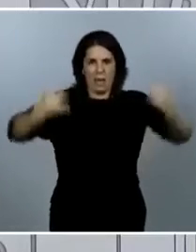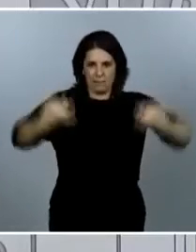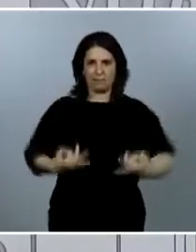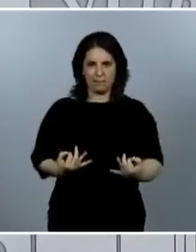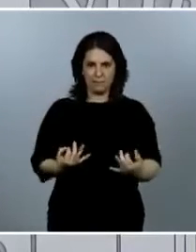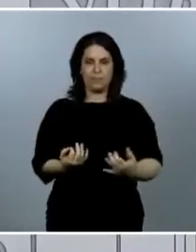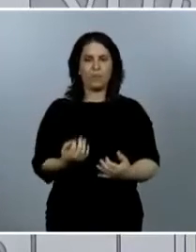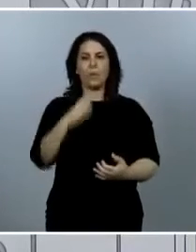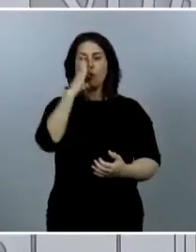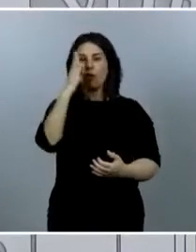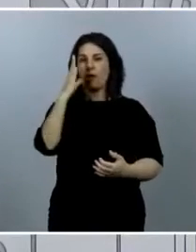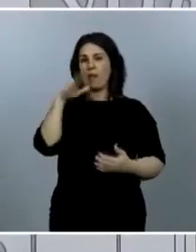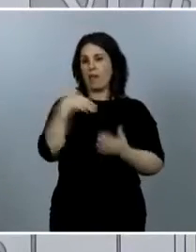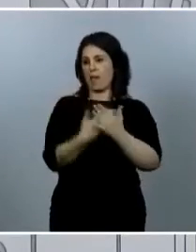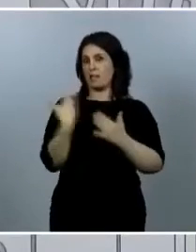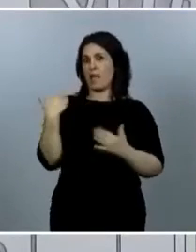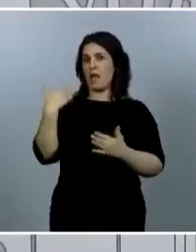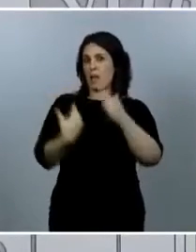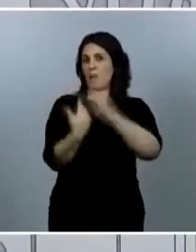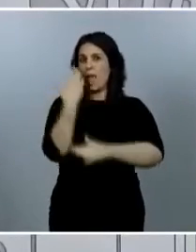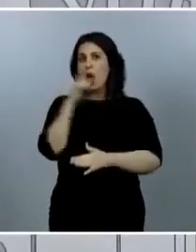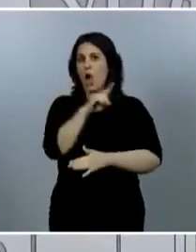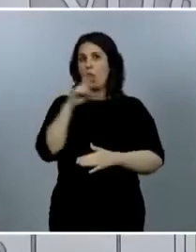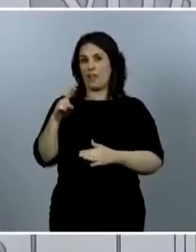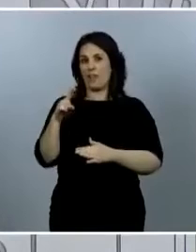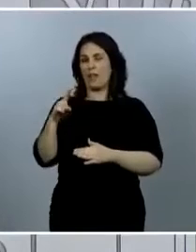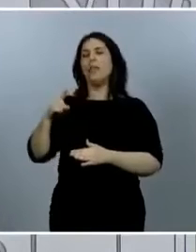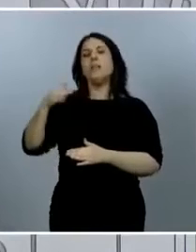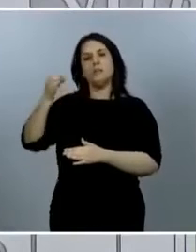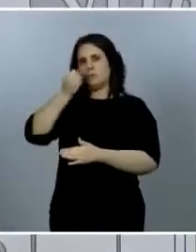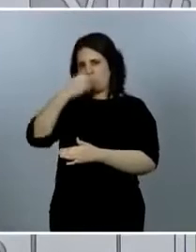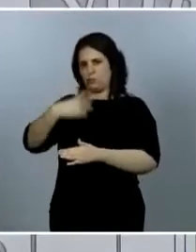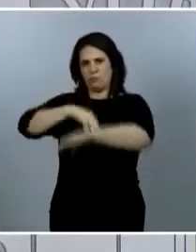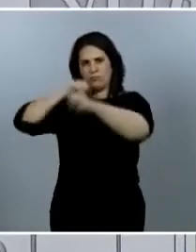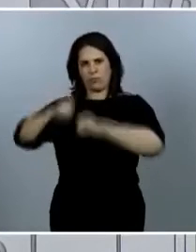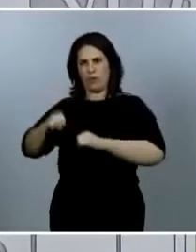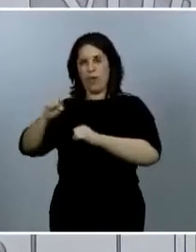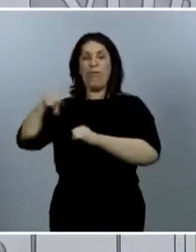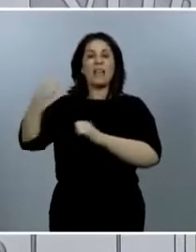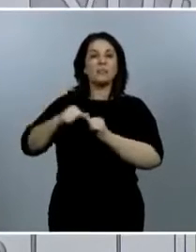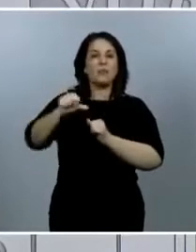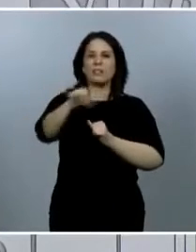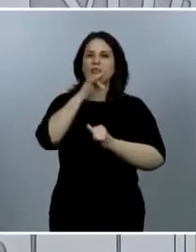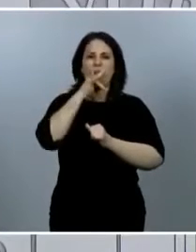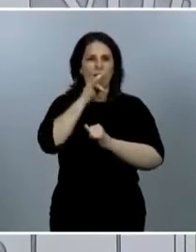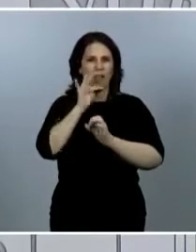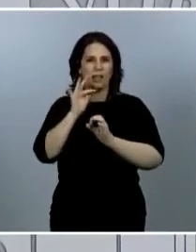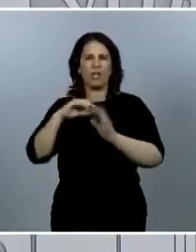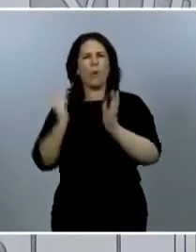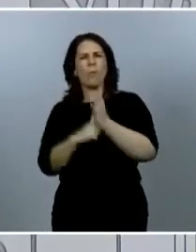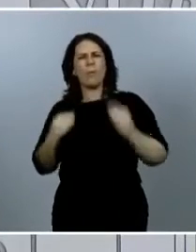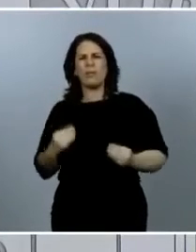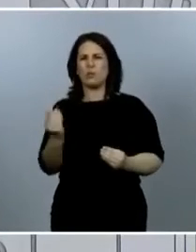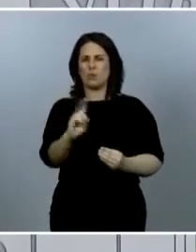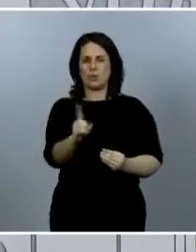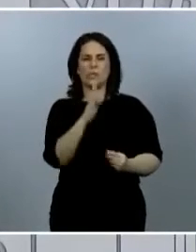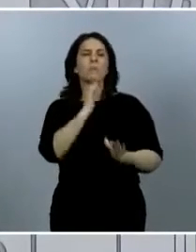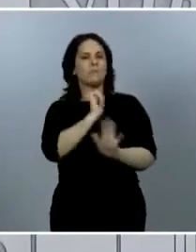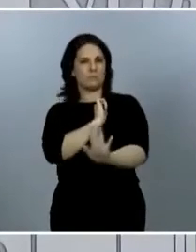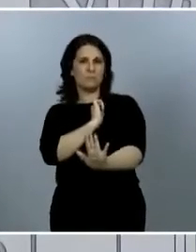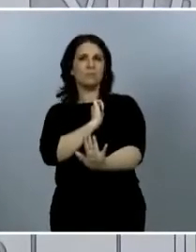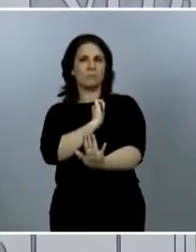día 11 son muy fiables, los datos anteriores lo son, pero no son tan completos como nos gustaría. Por lo tanto, estamos esperando a que esa